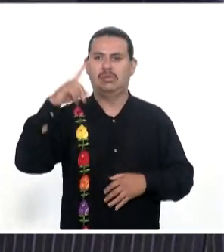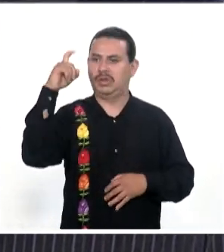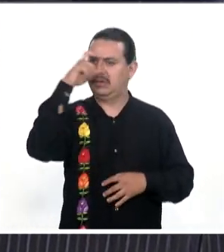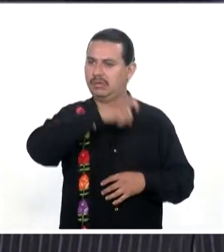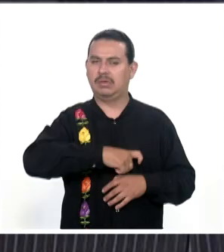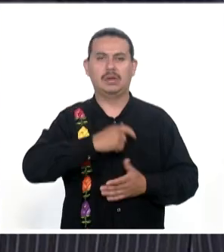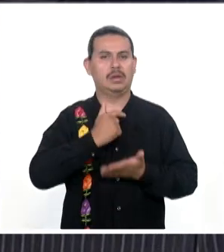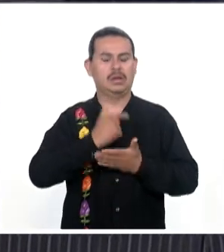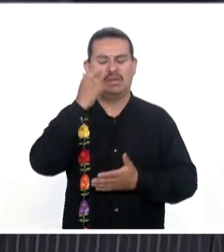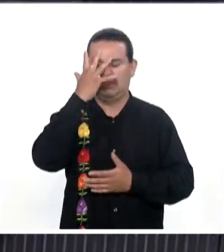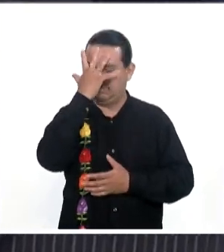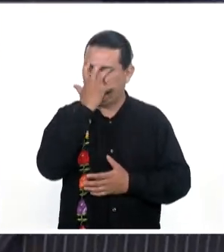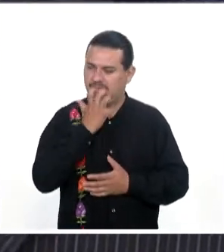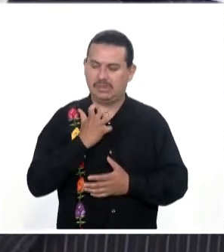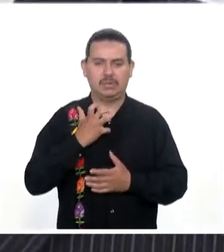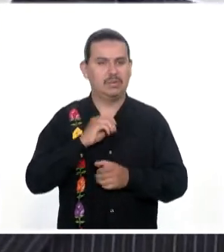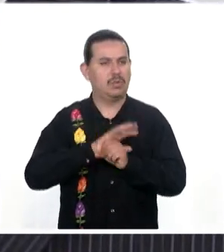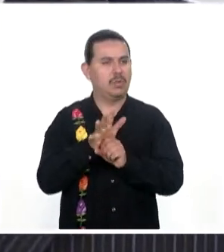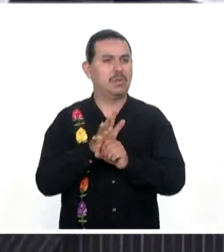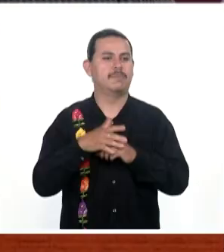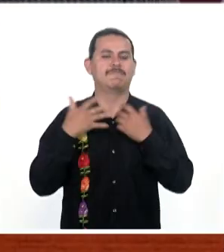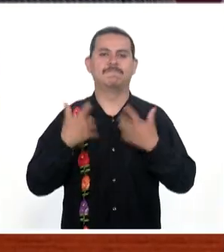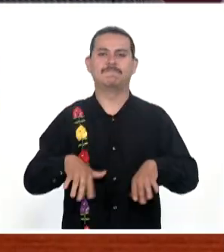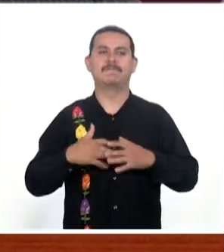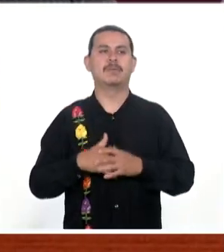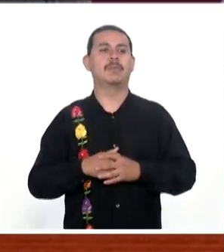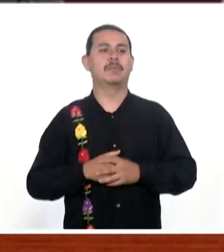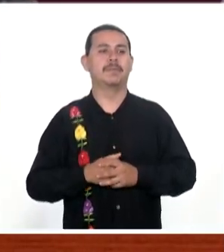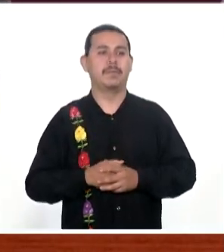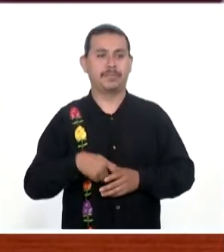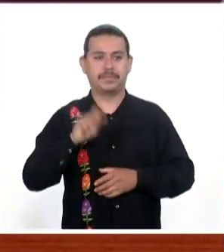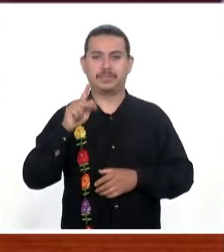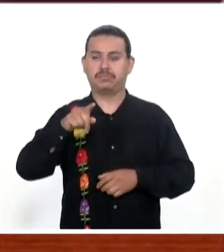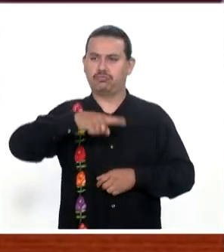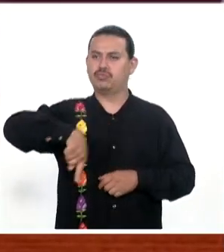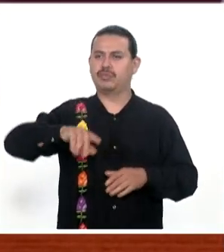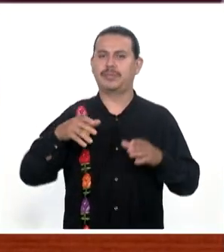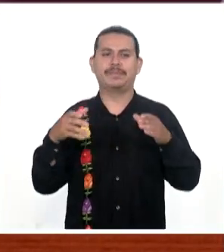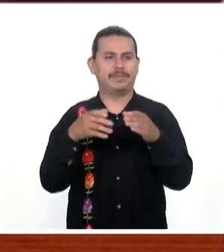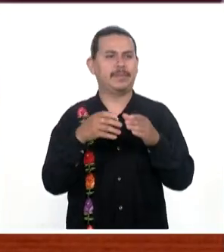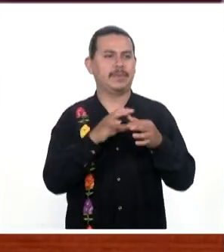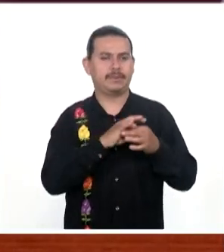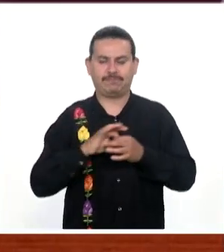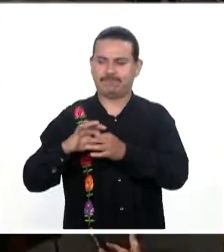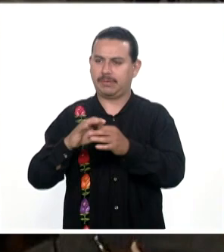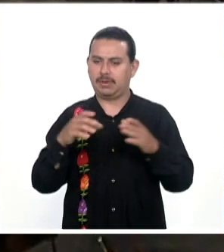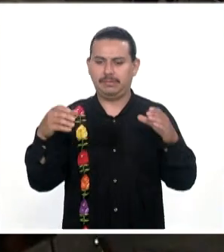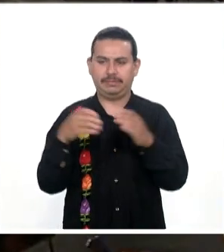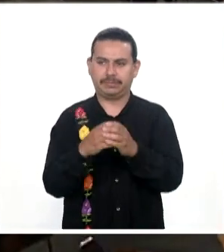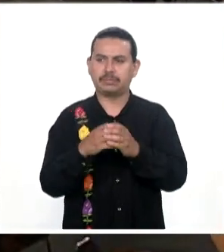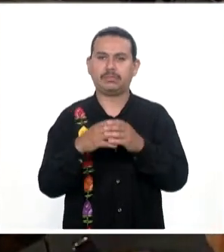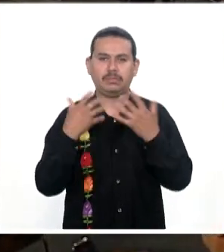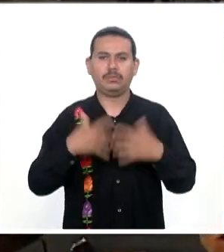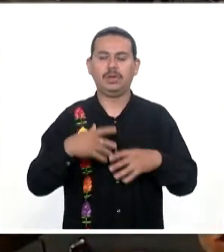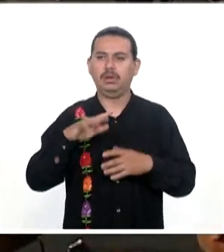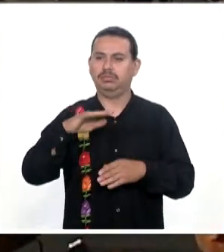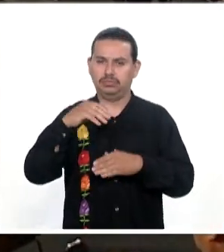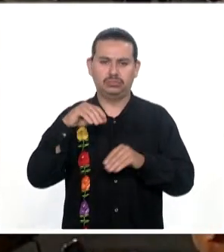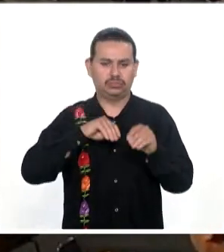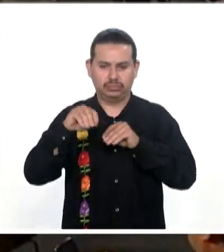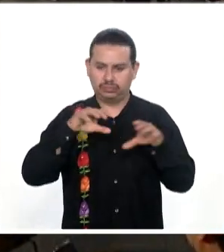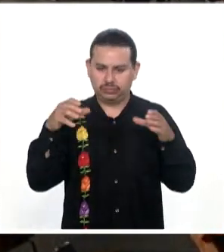Difíciles Tristes Y Nos unimos Todos Y se Logró